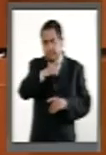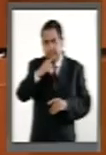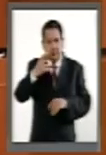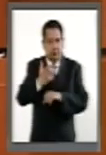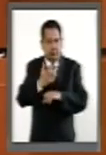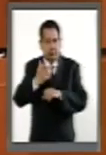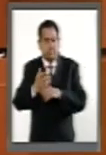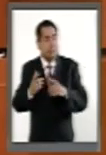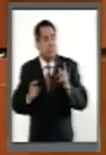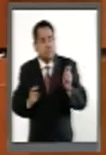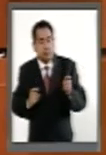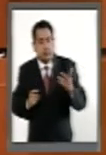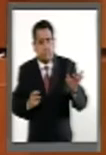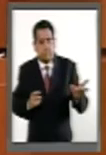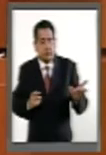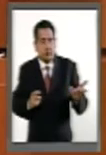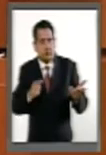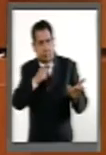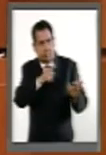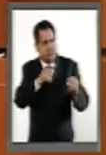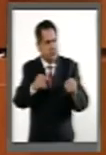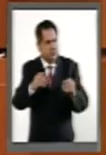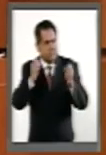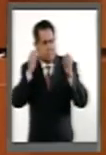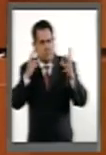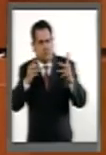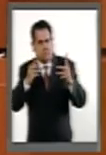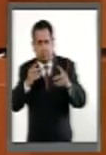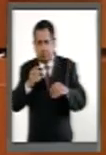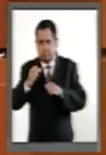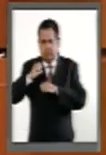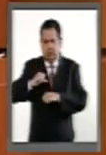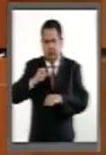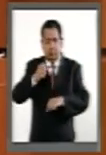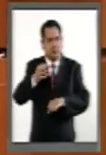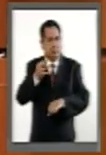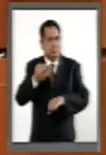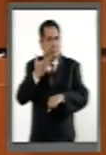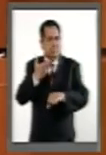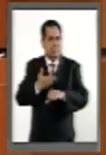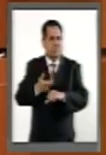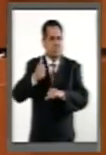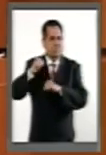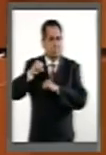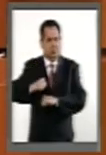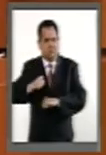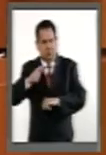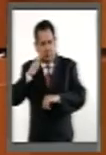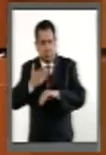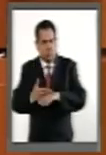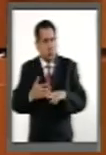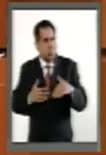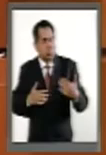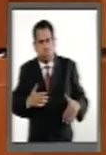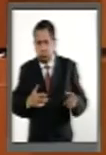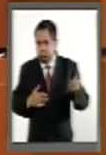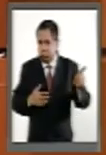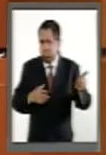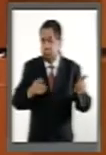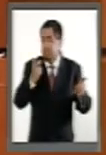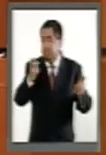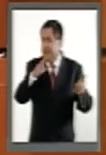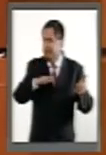Nada más y nada menos que secretaria del Tesoro, puesto que por cierto te hizo acreedora a ser